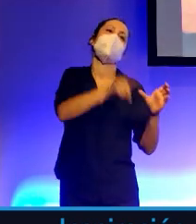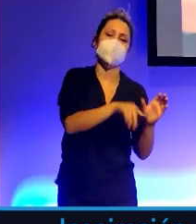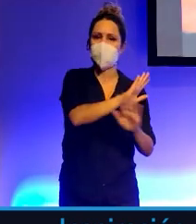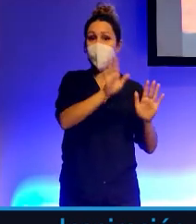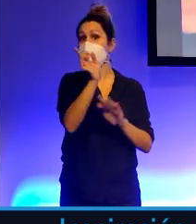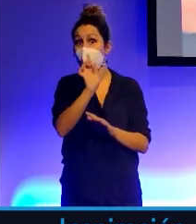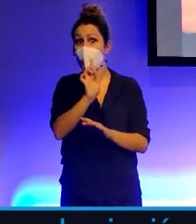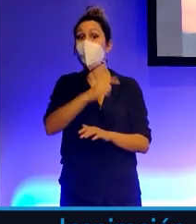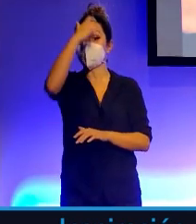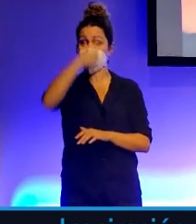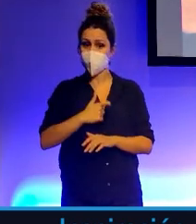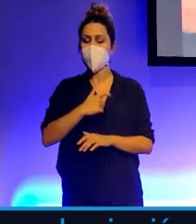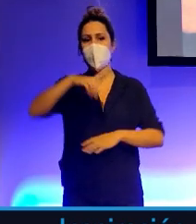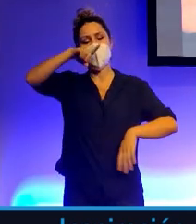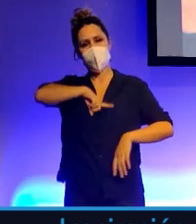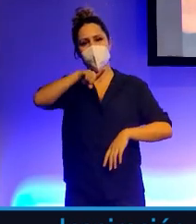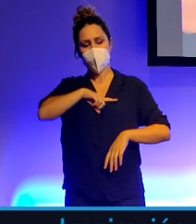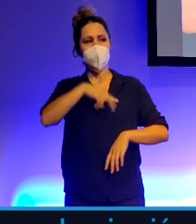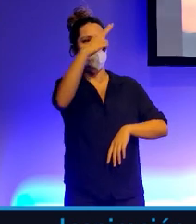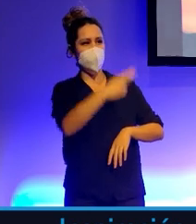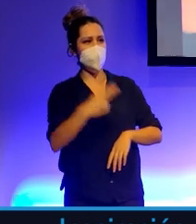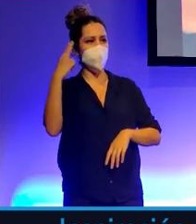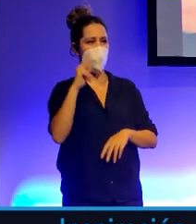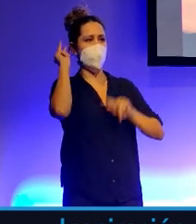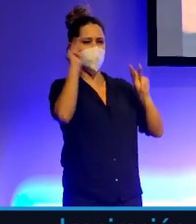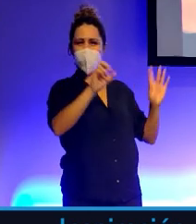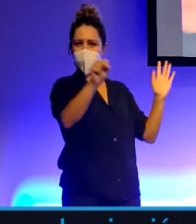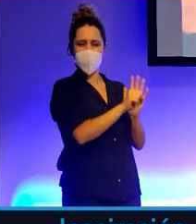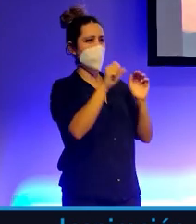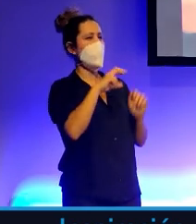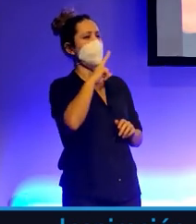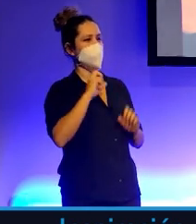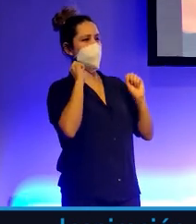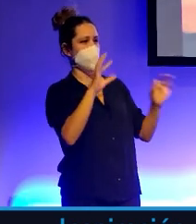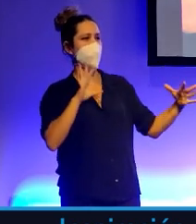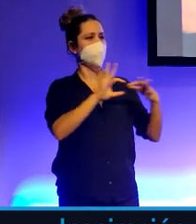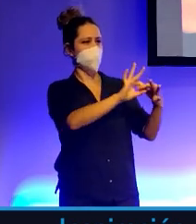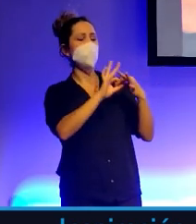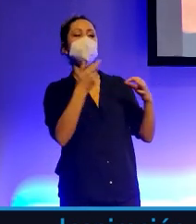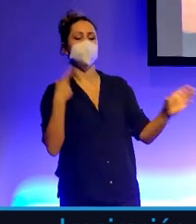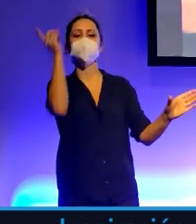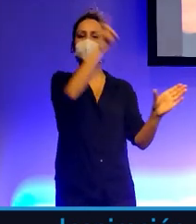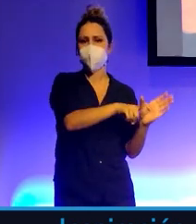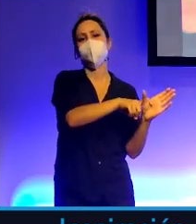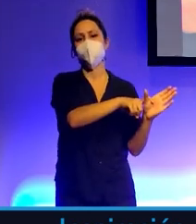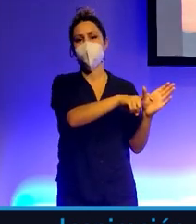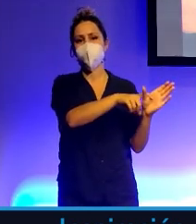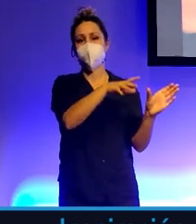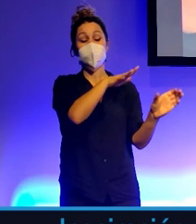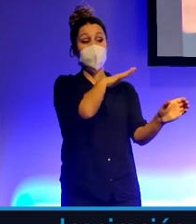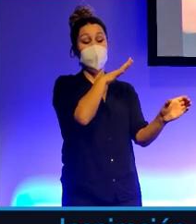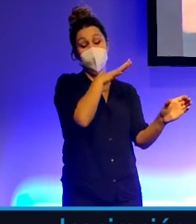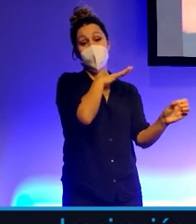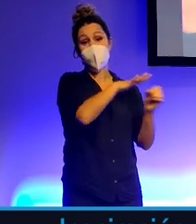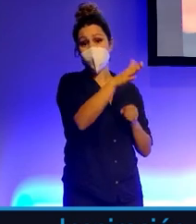que muy conscientes, muy comprometidas, se entregan a esos valores, a ese propósito y a ese impacto porque creen